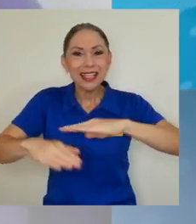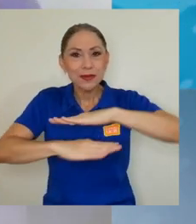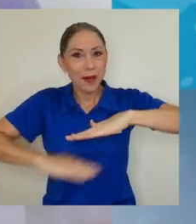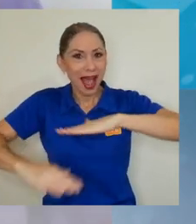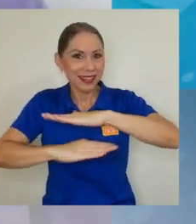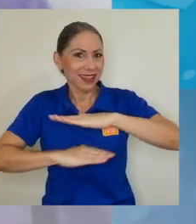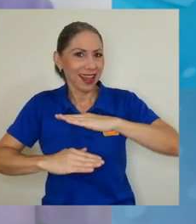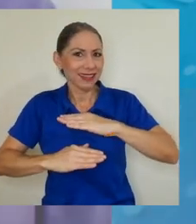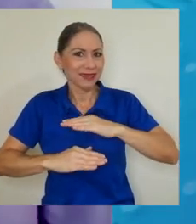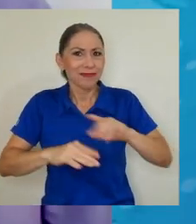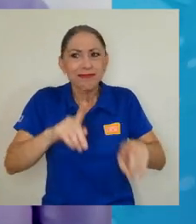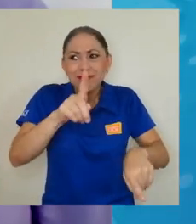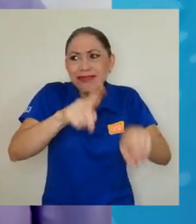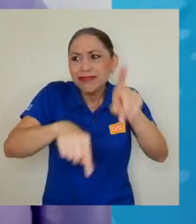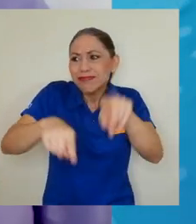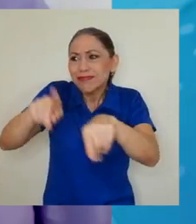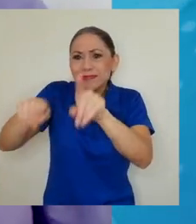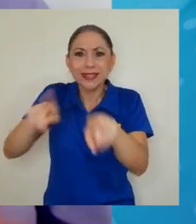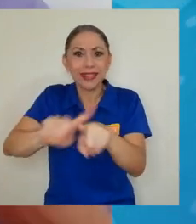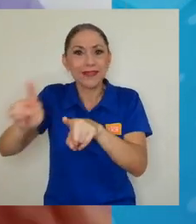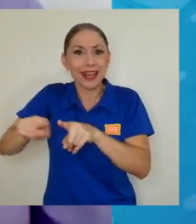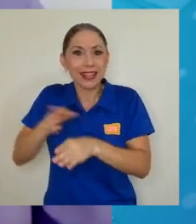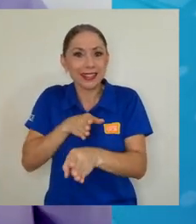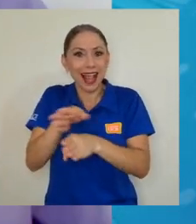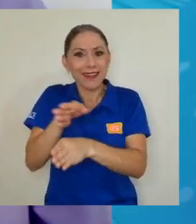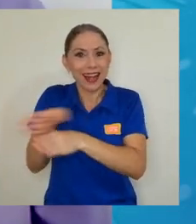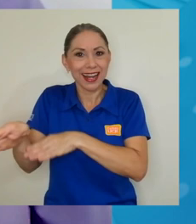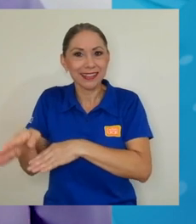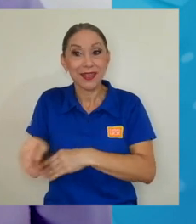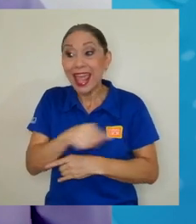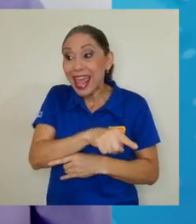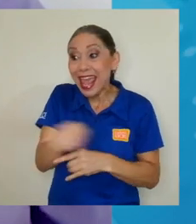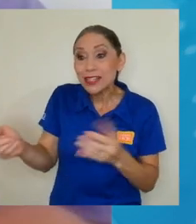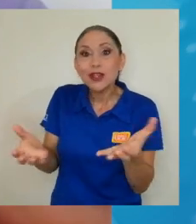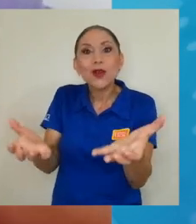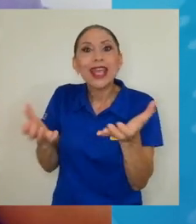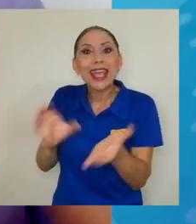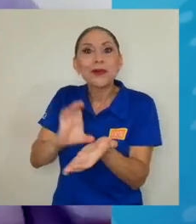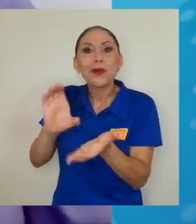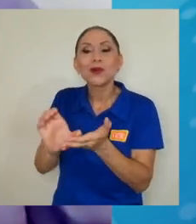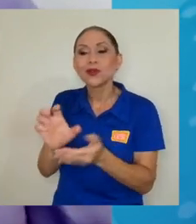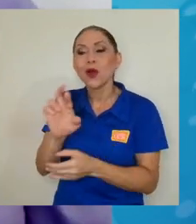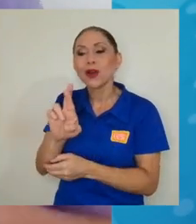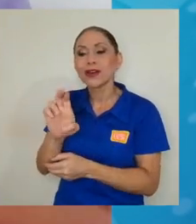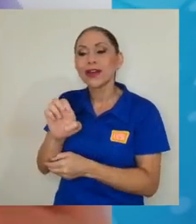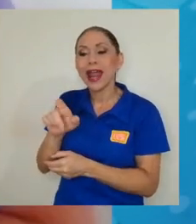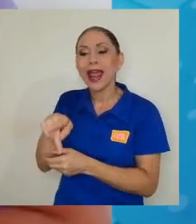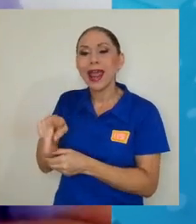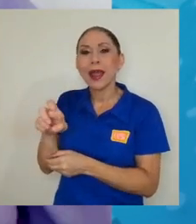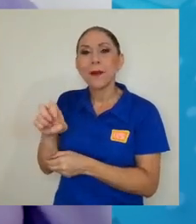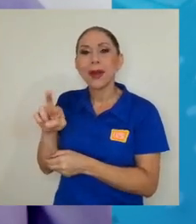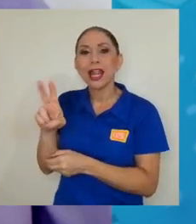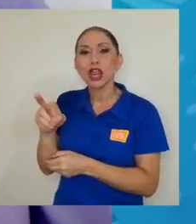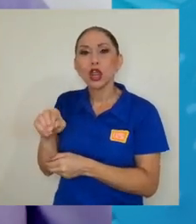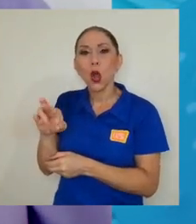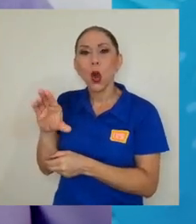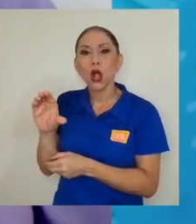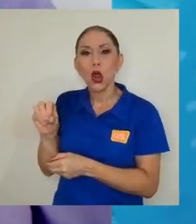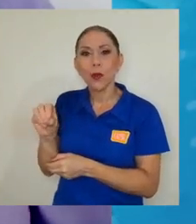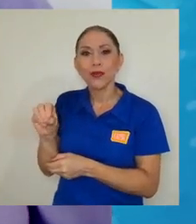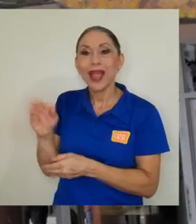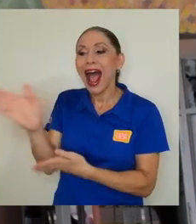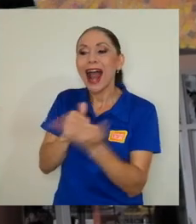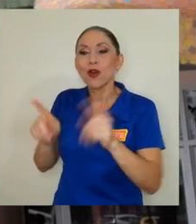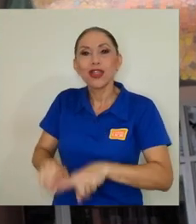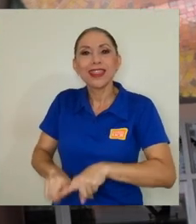Entonces sí, son estudiantes de diferentes carreras y de hecho eso es lo que busca el repertorio, que sea algo diferente a lo que ellos van a recibir